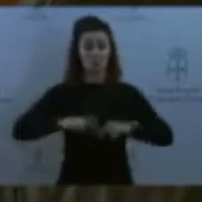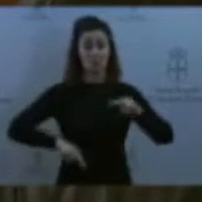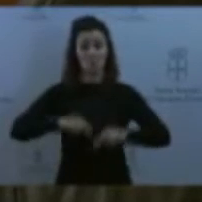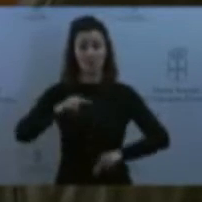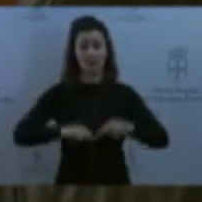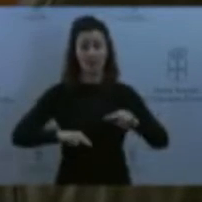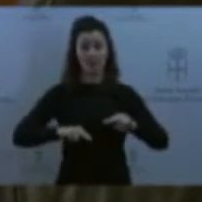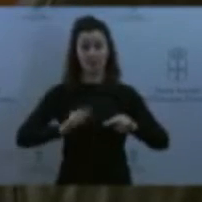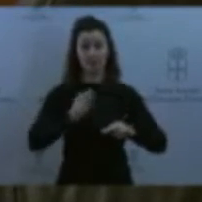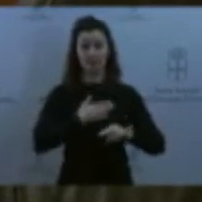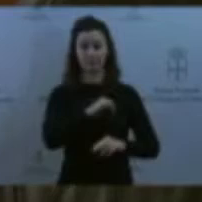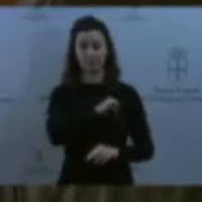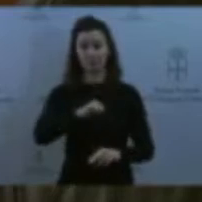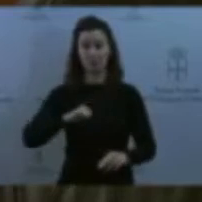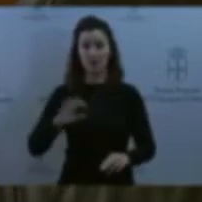antialocal